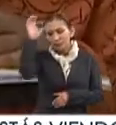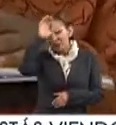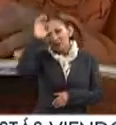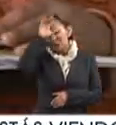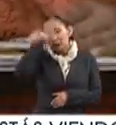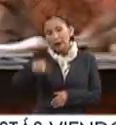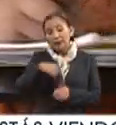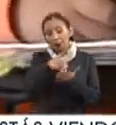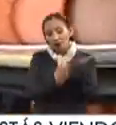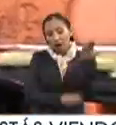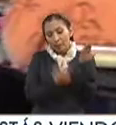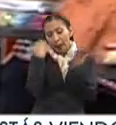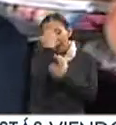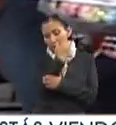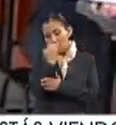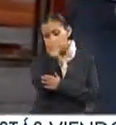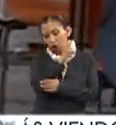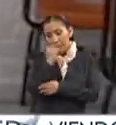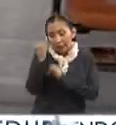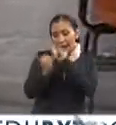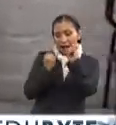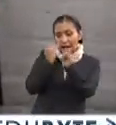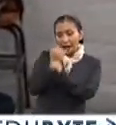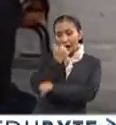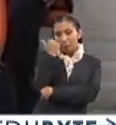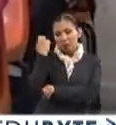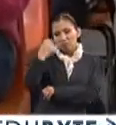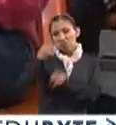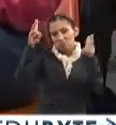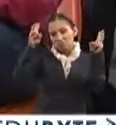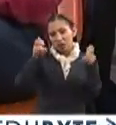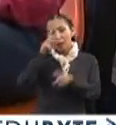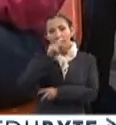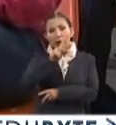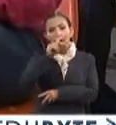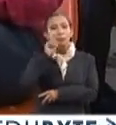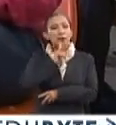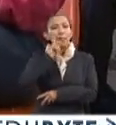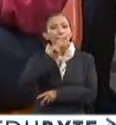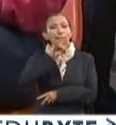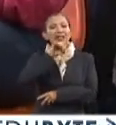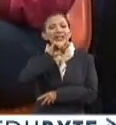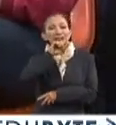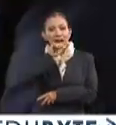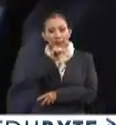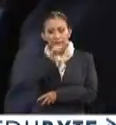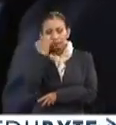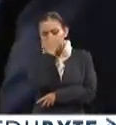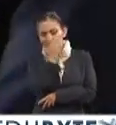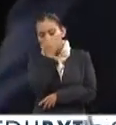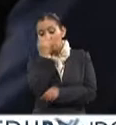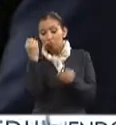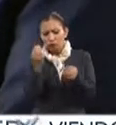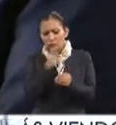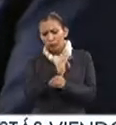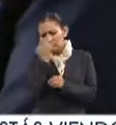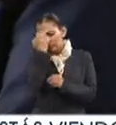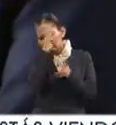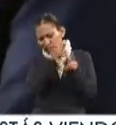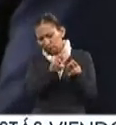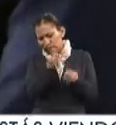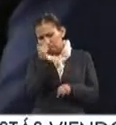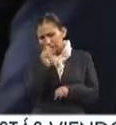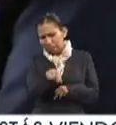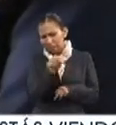resultados del programa para la evaluación internacional de alumnos, mejor conocido como prueba PISA. Mucho se puede analizar al